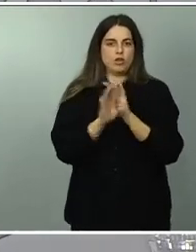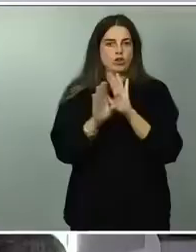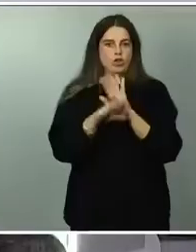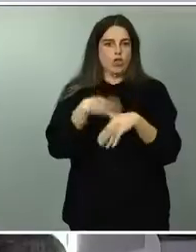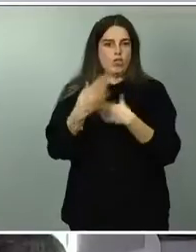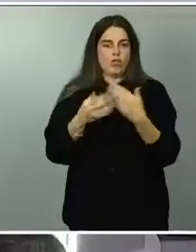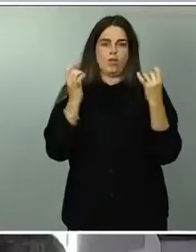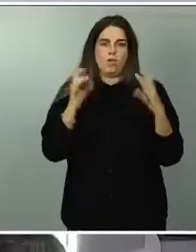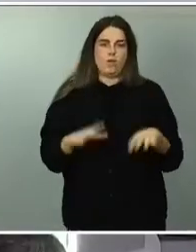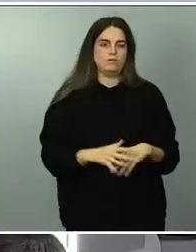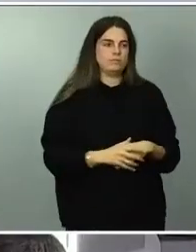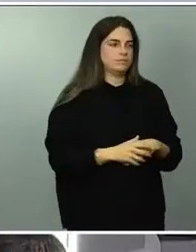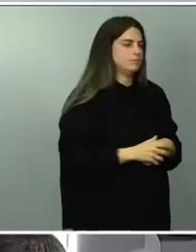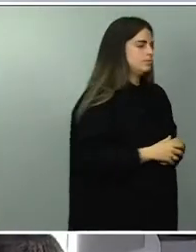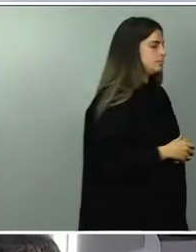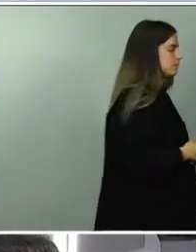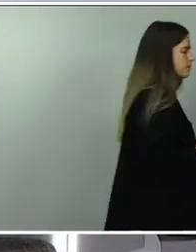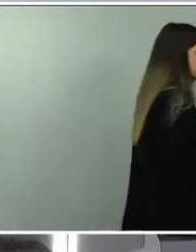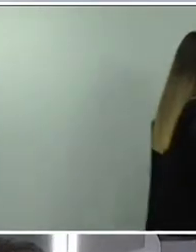Almudena y es la última